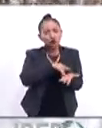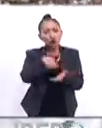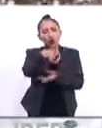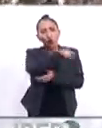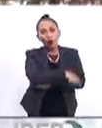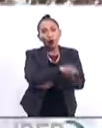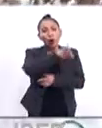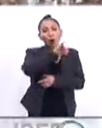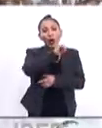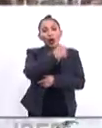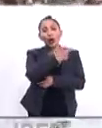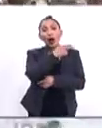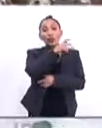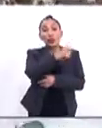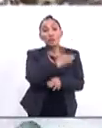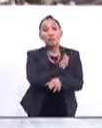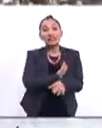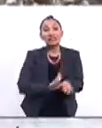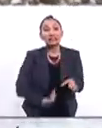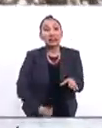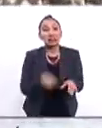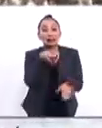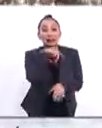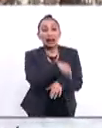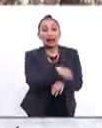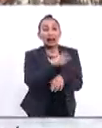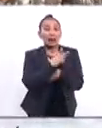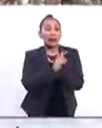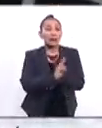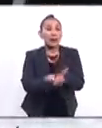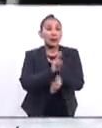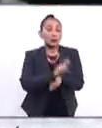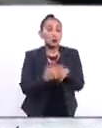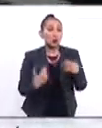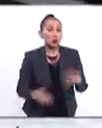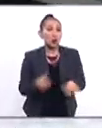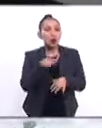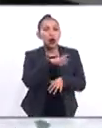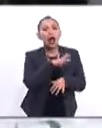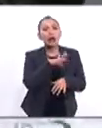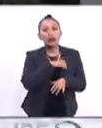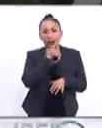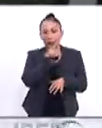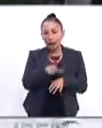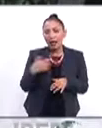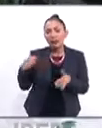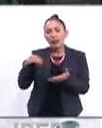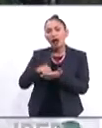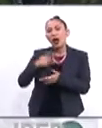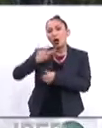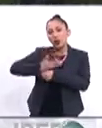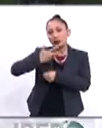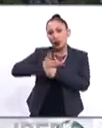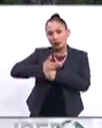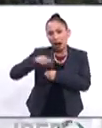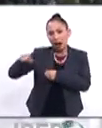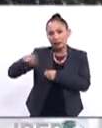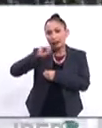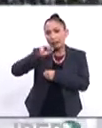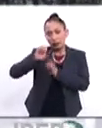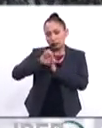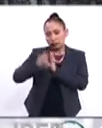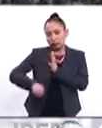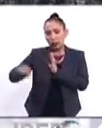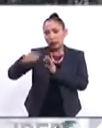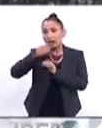a Juan Guaidó como presidente de Venezuela. Está también sumándose Guatemala, quien, por ejemplo,